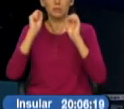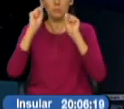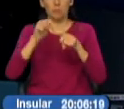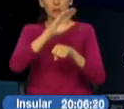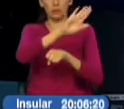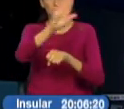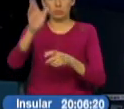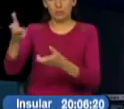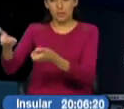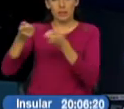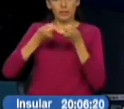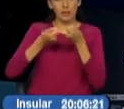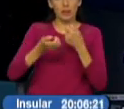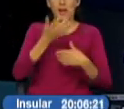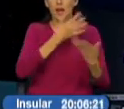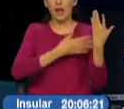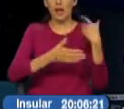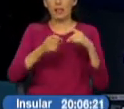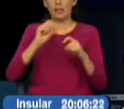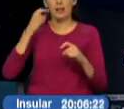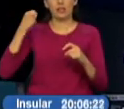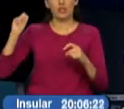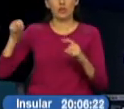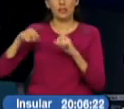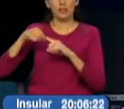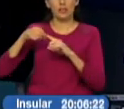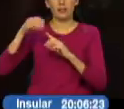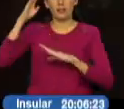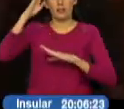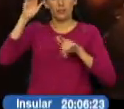en el antiguo regimiento Quito, en el norte de la capital.